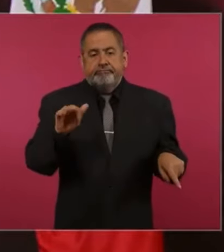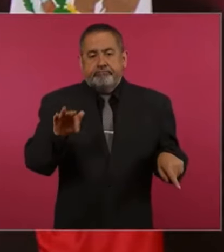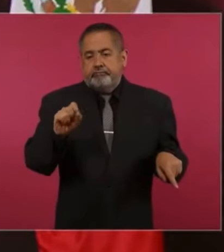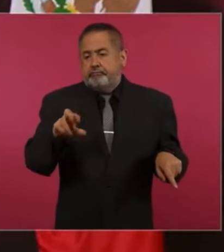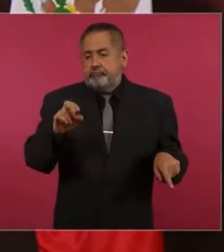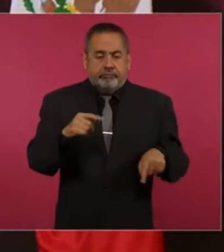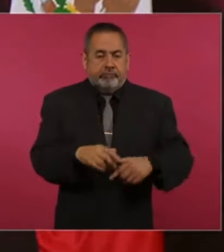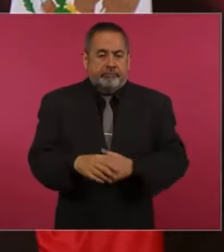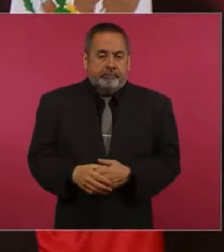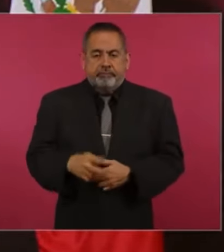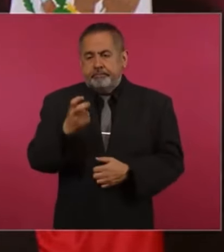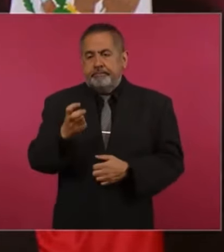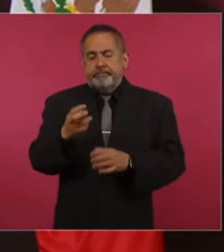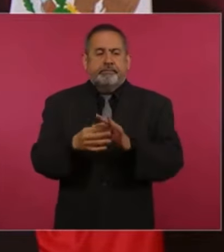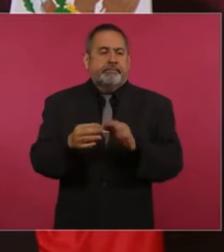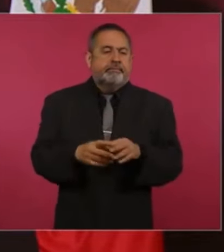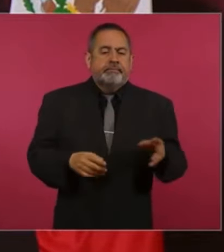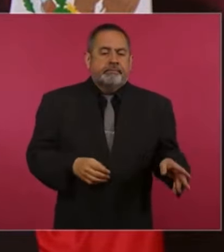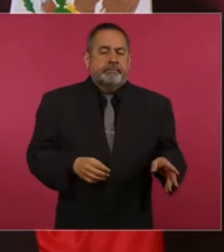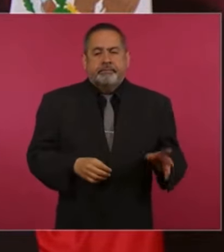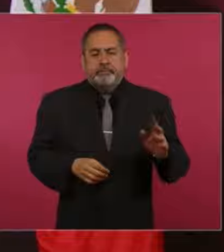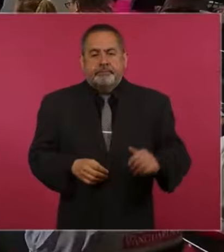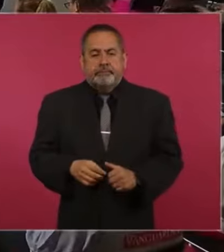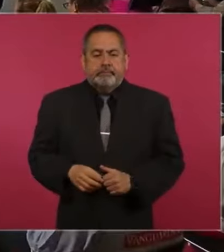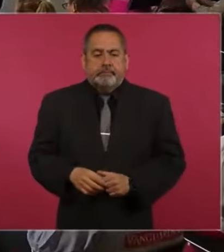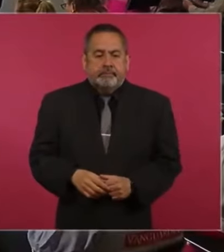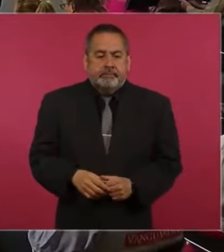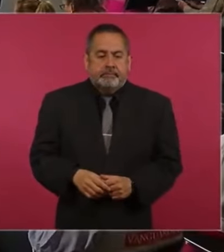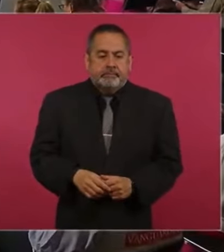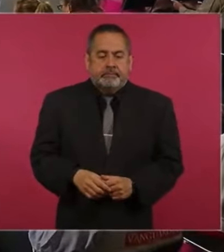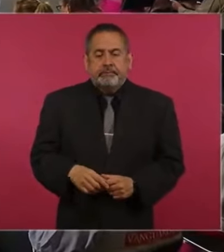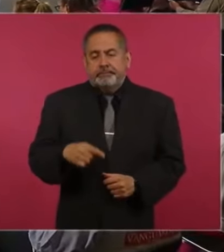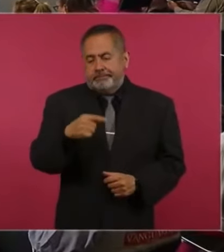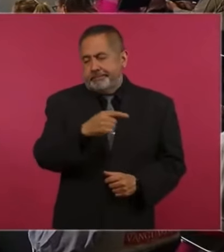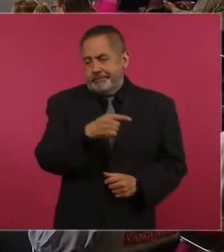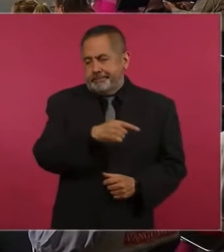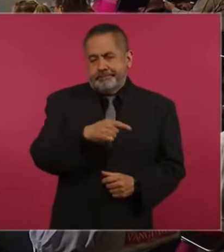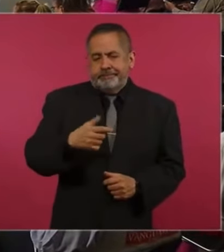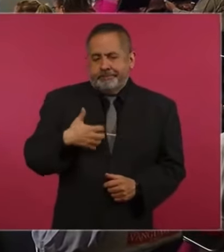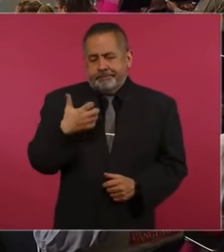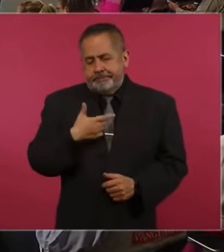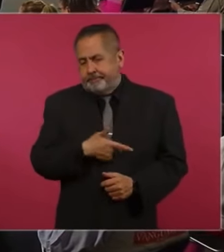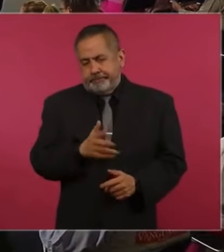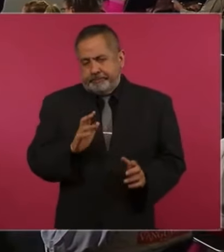Entonces, eso es lo que están haciendo.